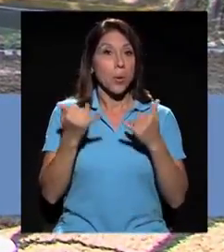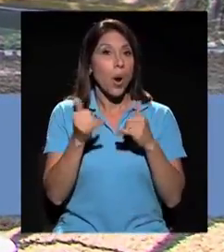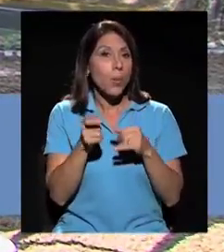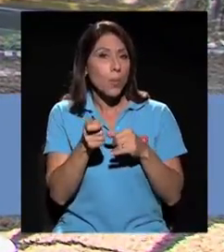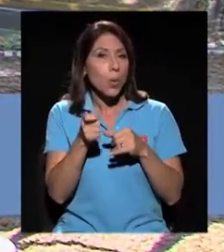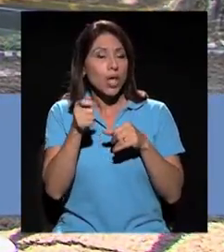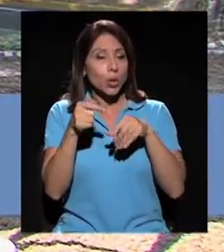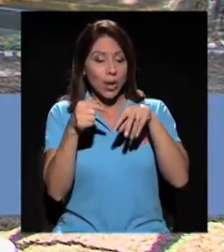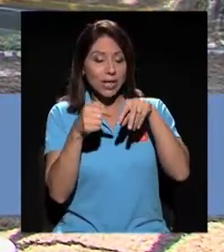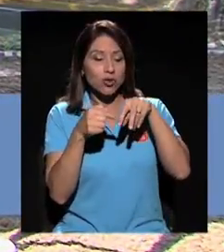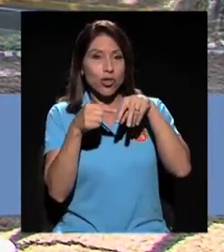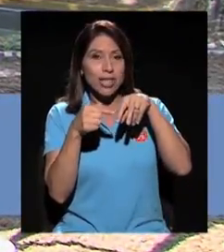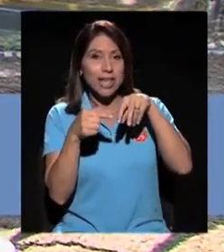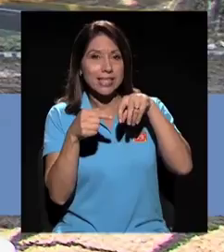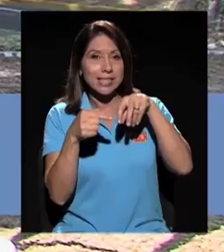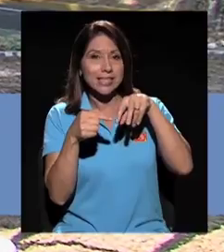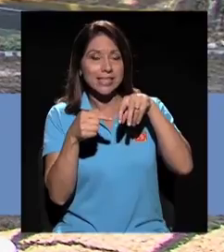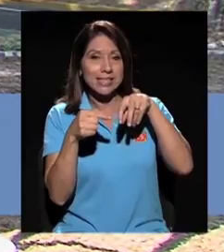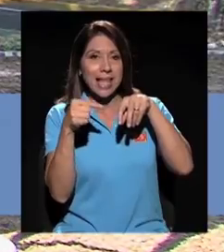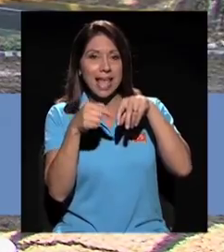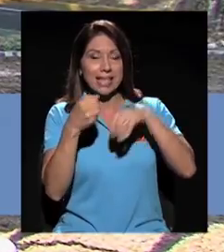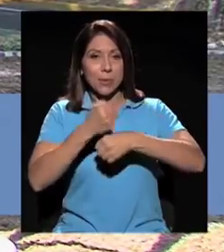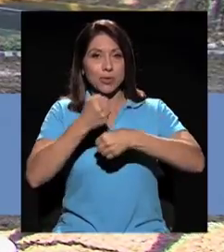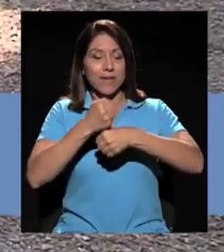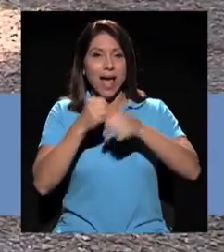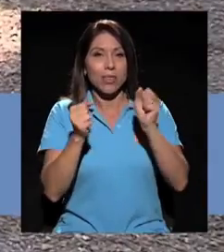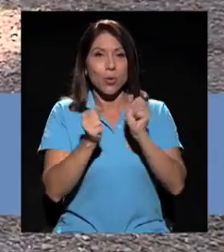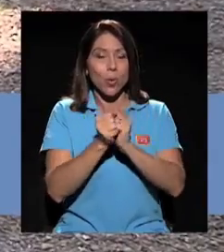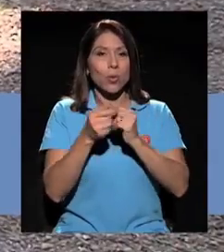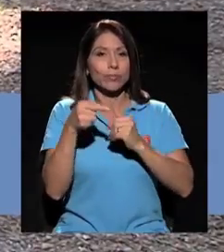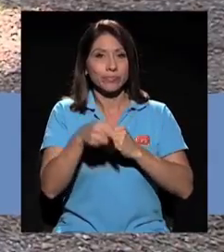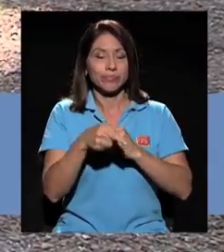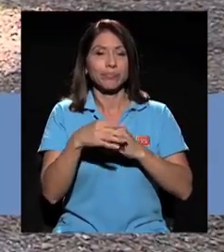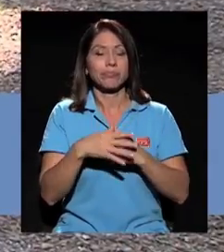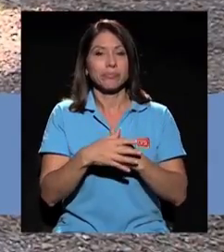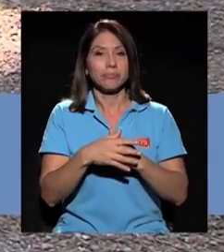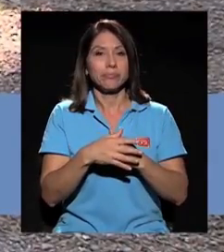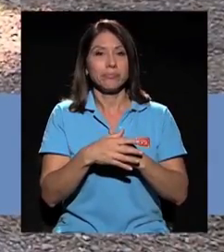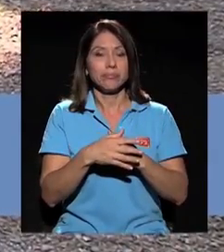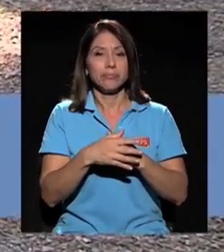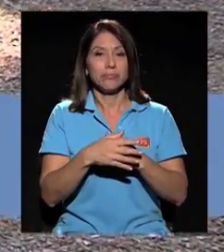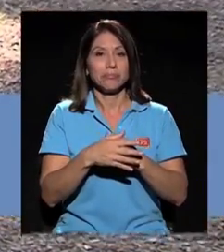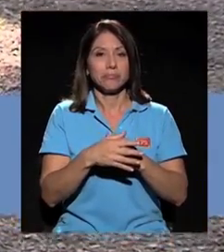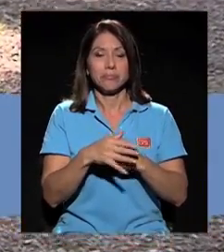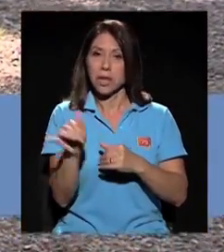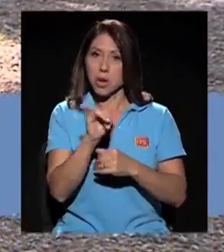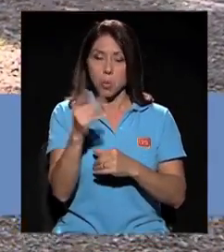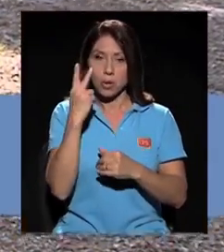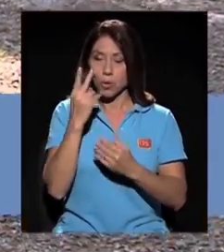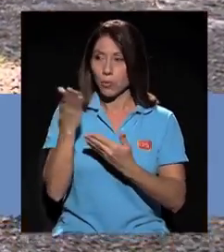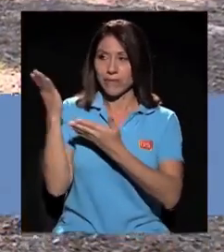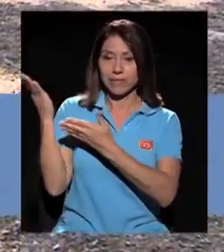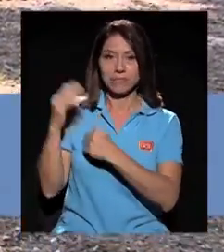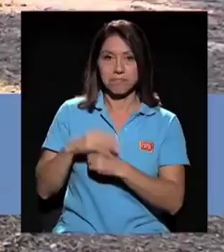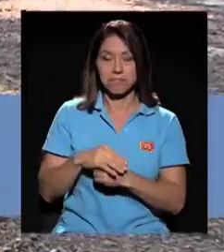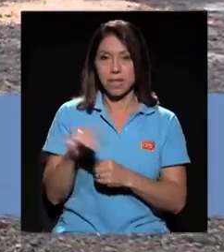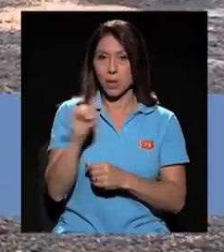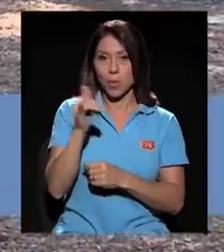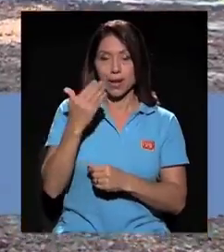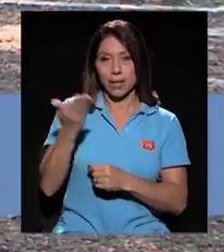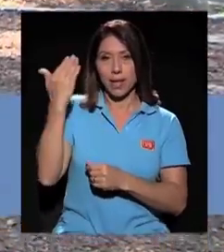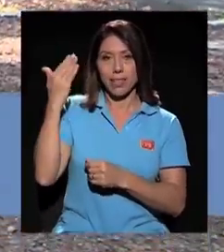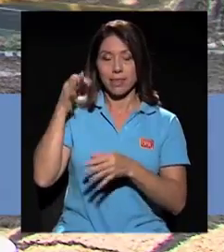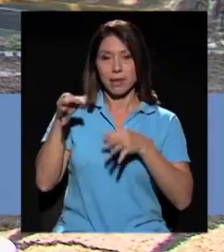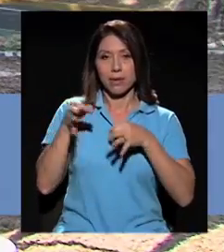flexión en las rodillas. Al hacer una leve flexión en las rodillas estamos trabajando más que todo la parte del cuádriceps y la rotación es la misma que la